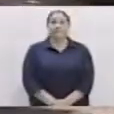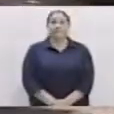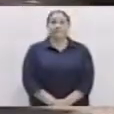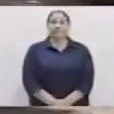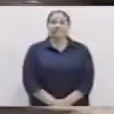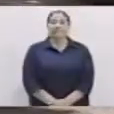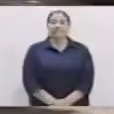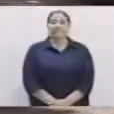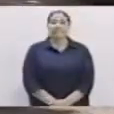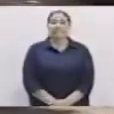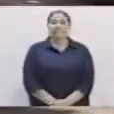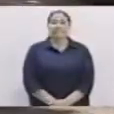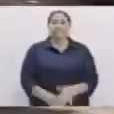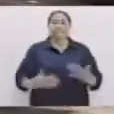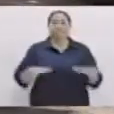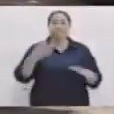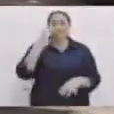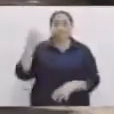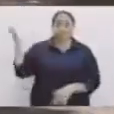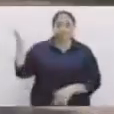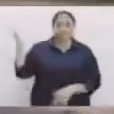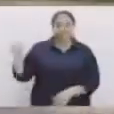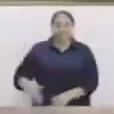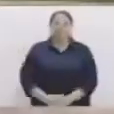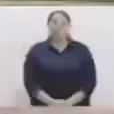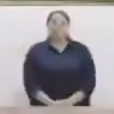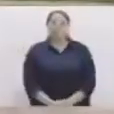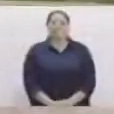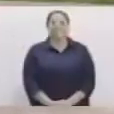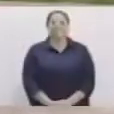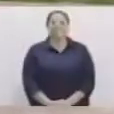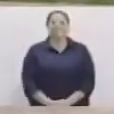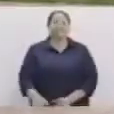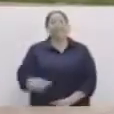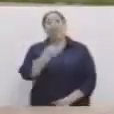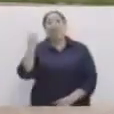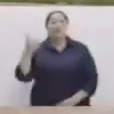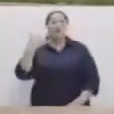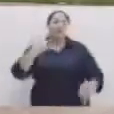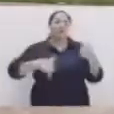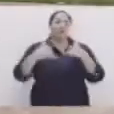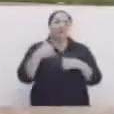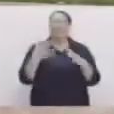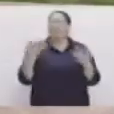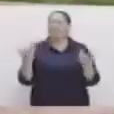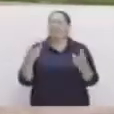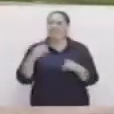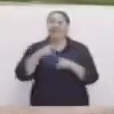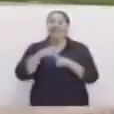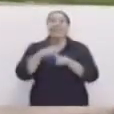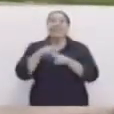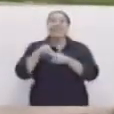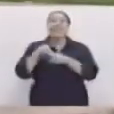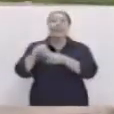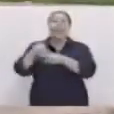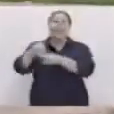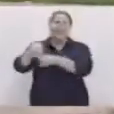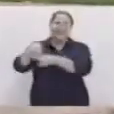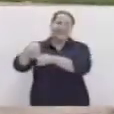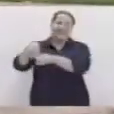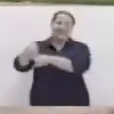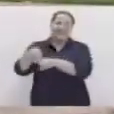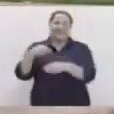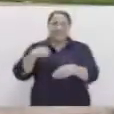Y lanzamos al cinco. Muy bien. El siguiente juego se llama el caracol. Te